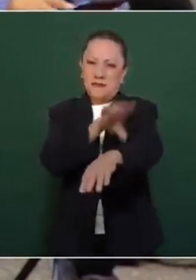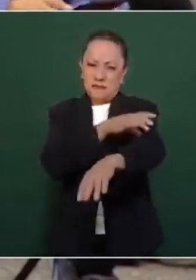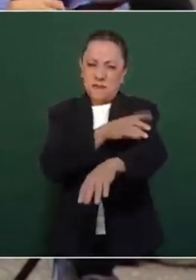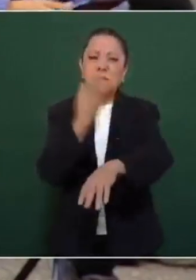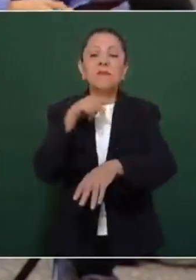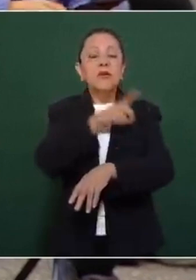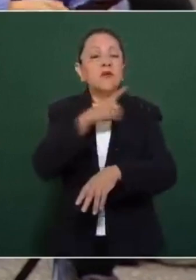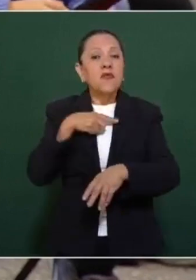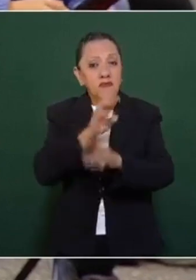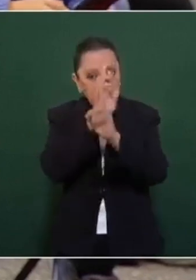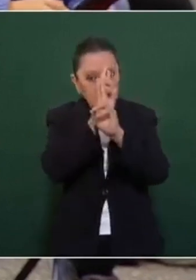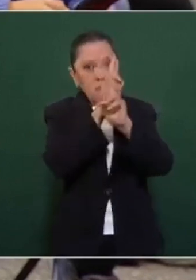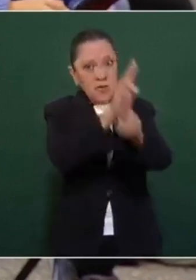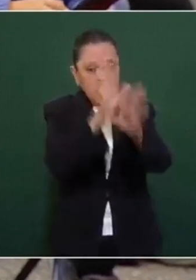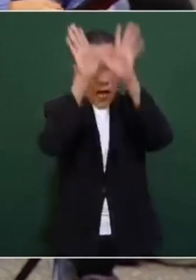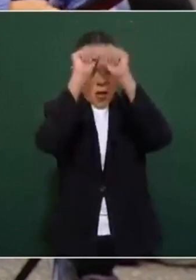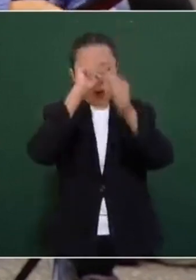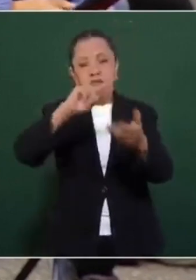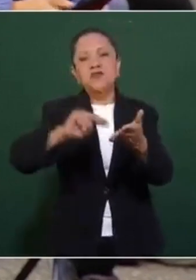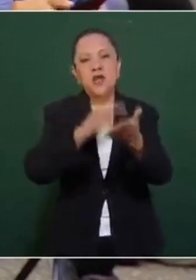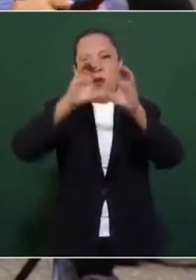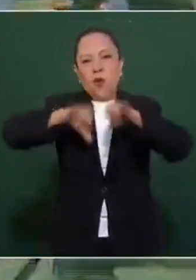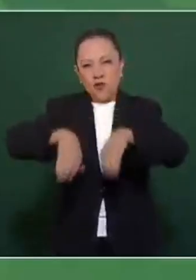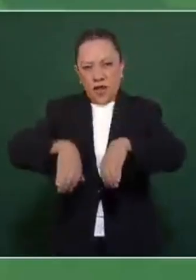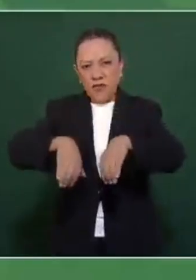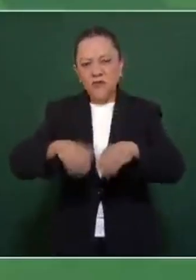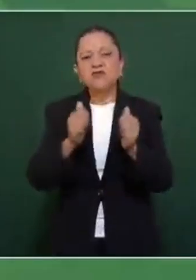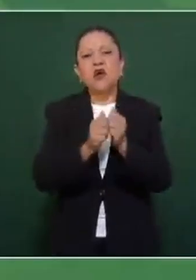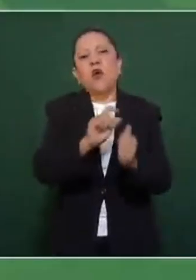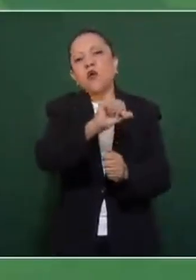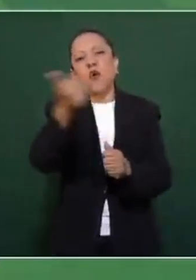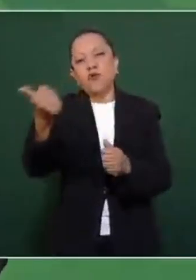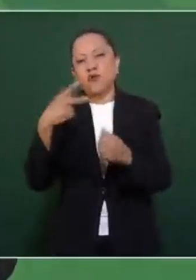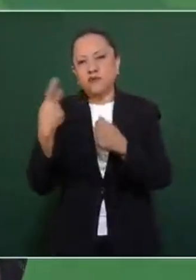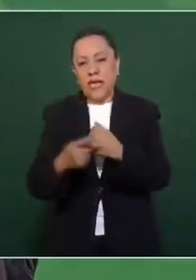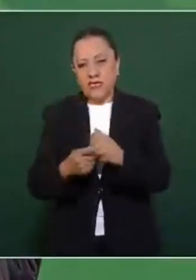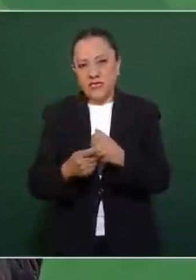empresas extranjeras. ¿Qué opina sobre esto? Bueno, que